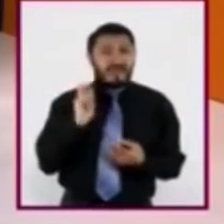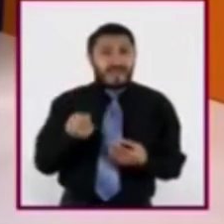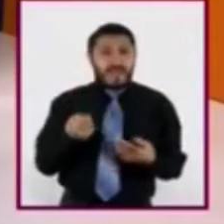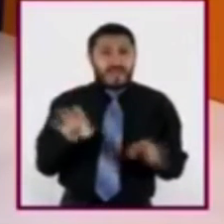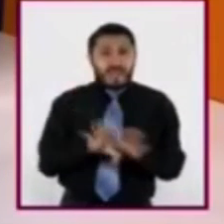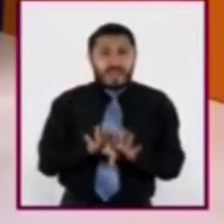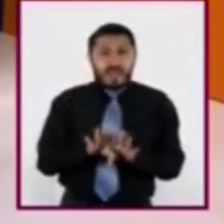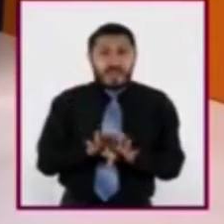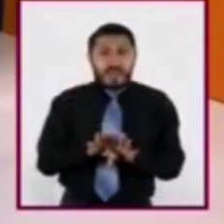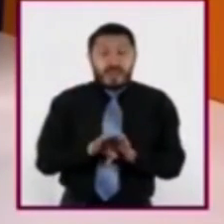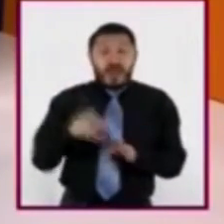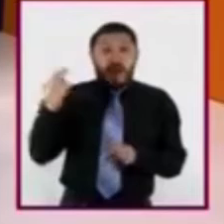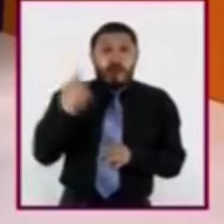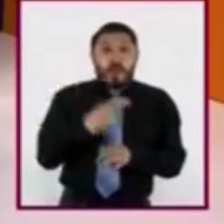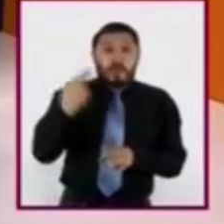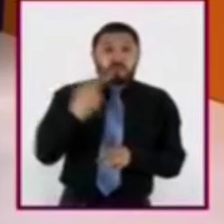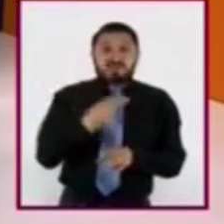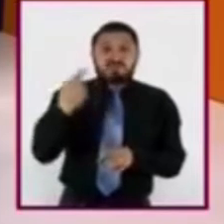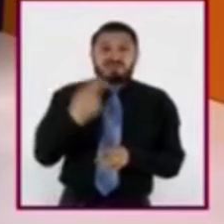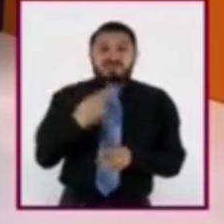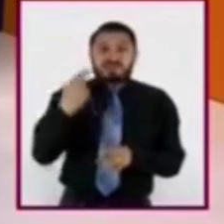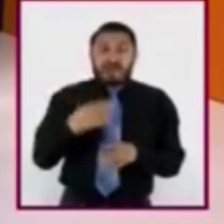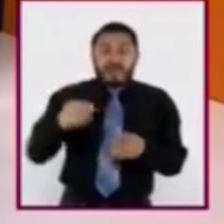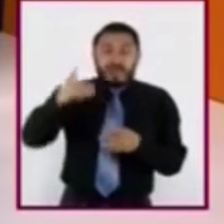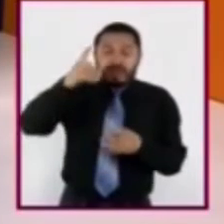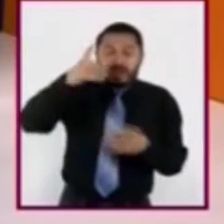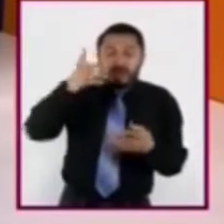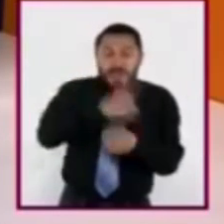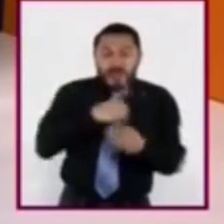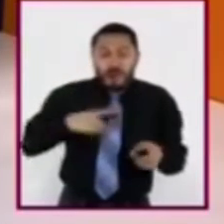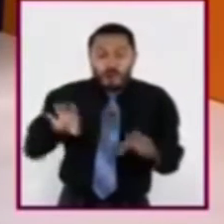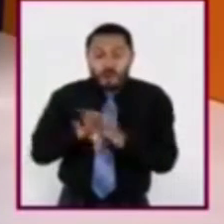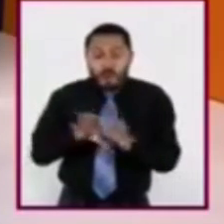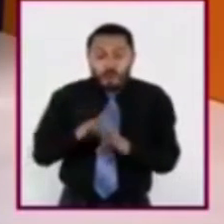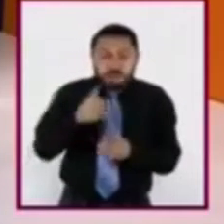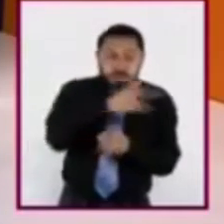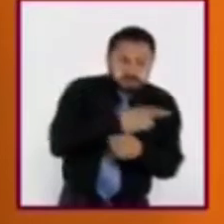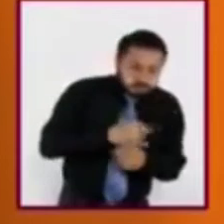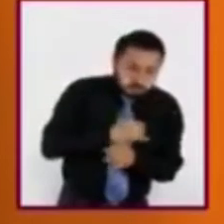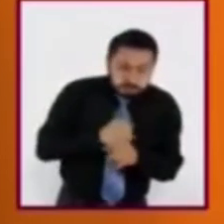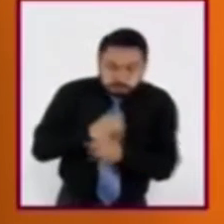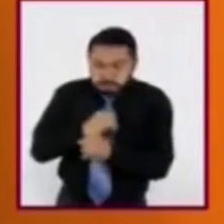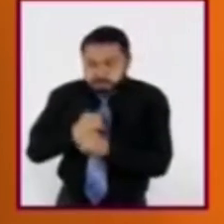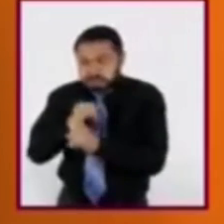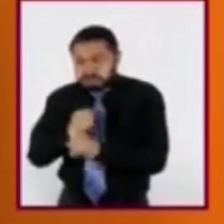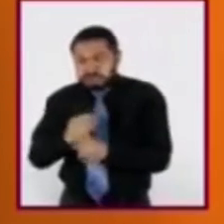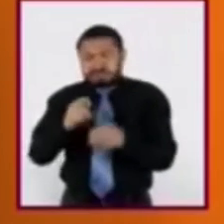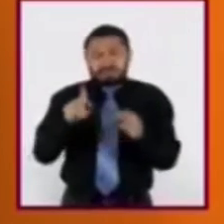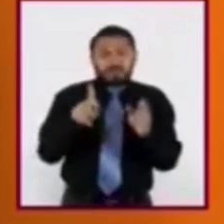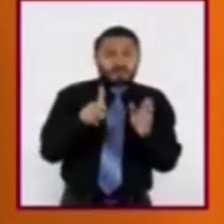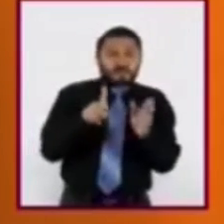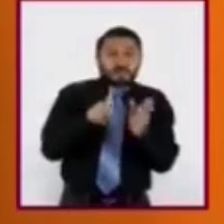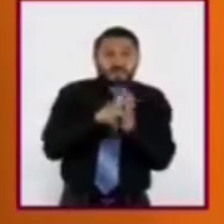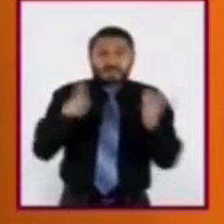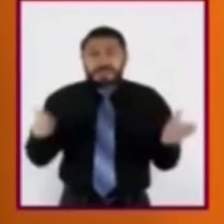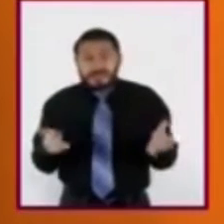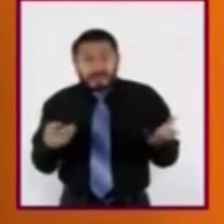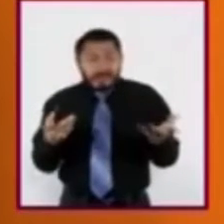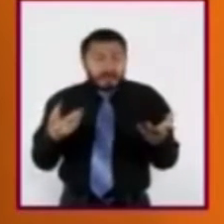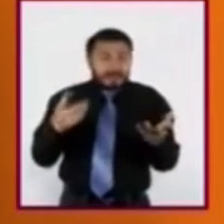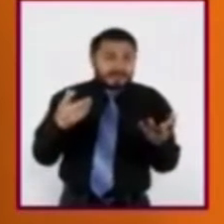necesario evaluar el tipo de noticiero, periódico o plataforma que consultamos? ¿En qué debemos poner atención?